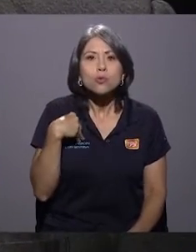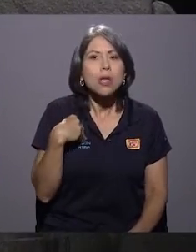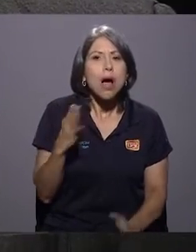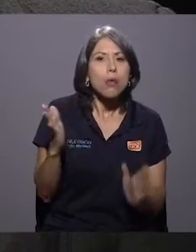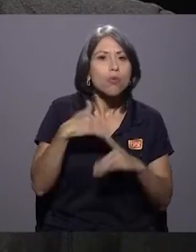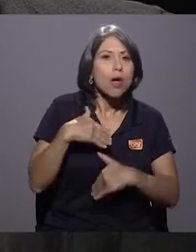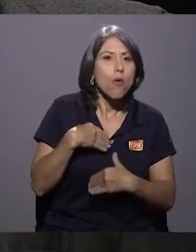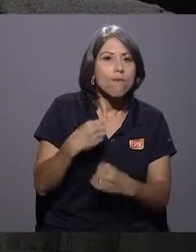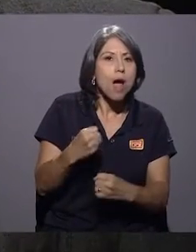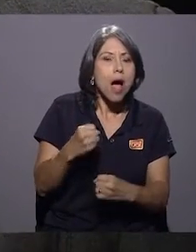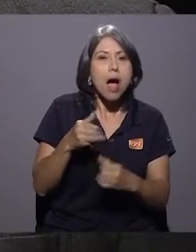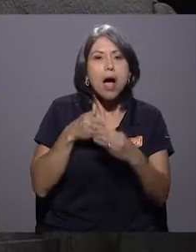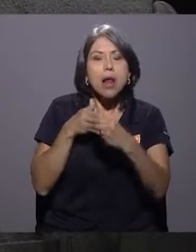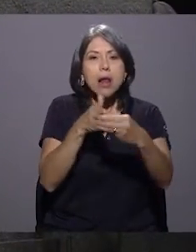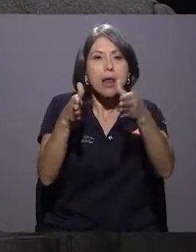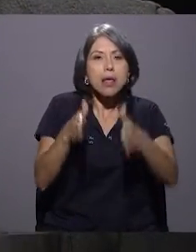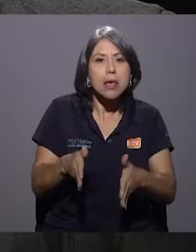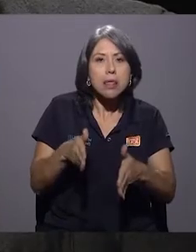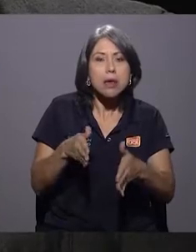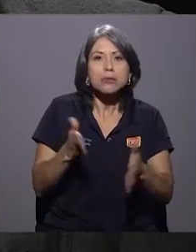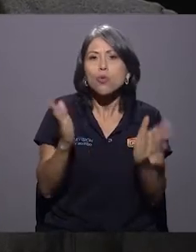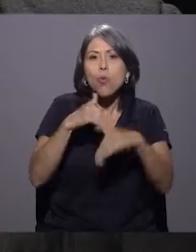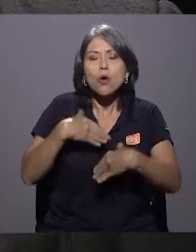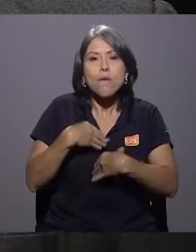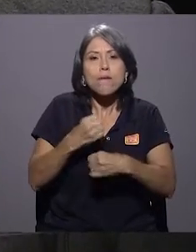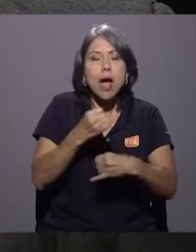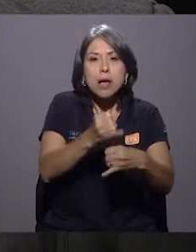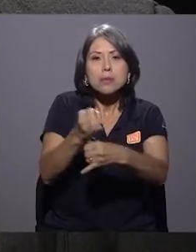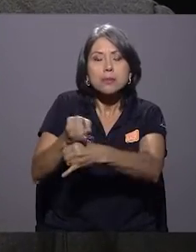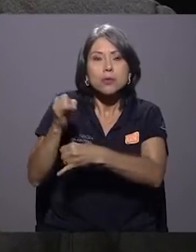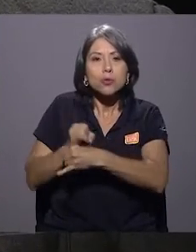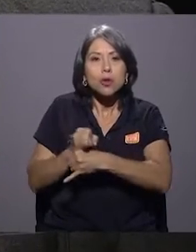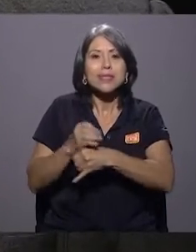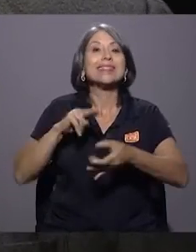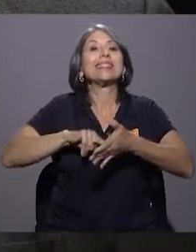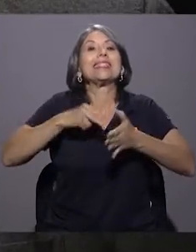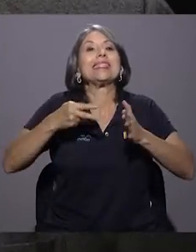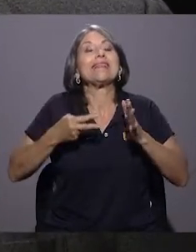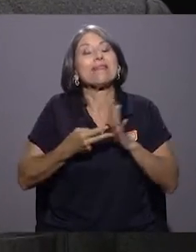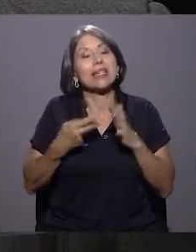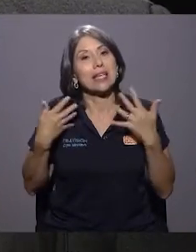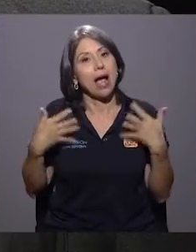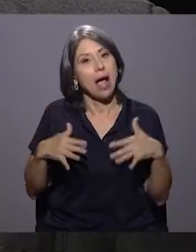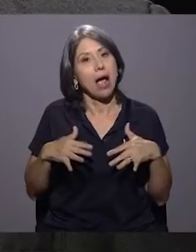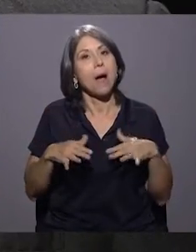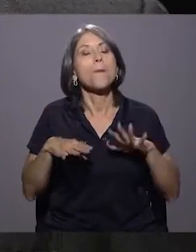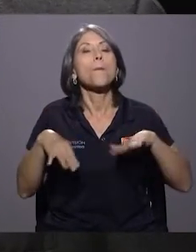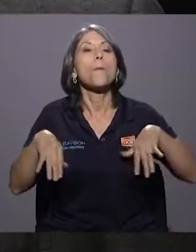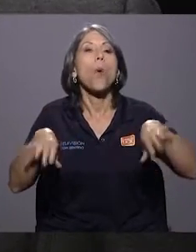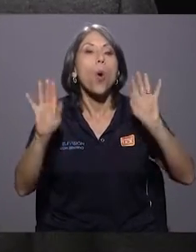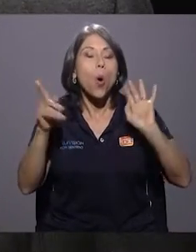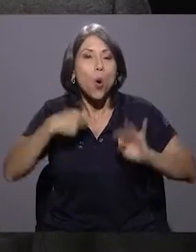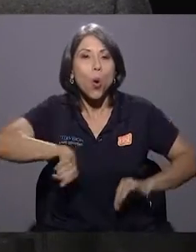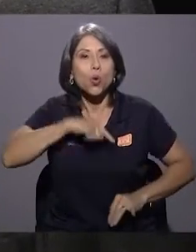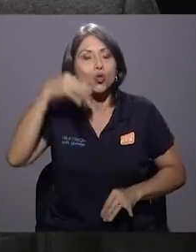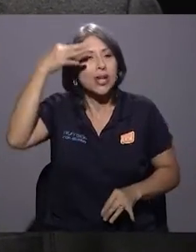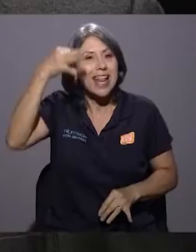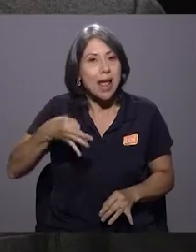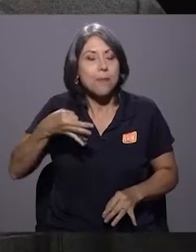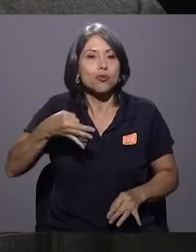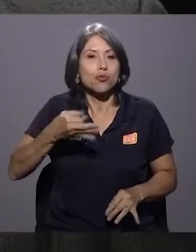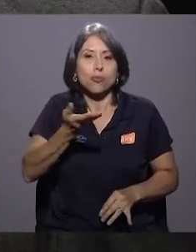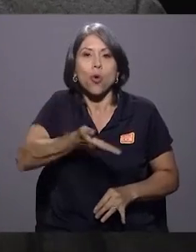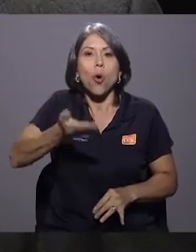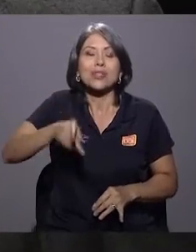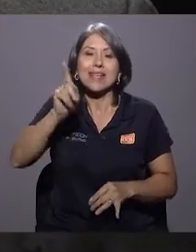confianza en los líderes, en las instituciones, eso significa que, por lo menos, como teoría de principio, creemos que las cosas deben